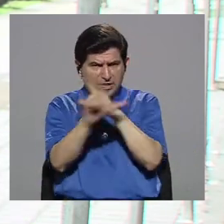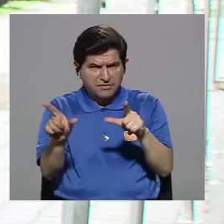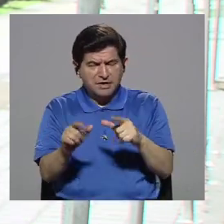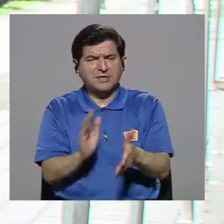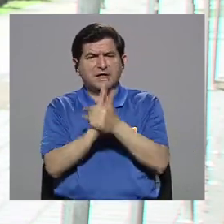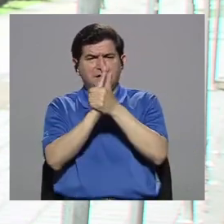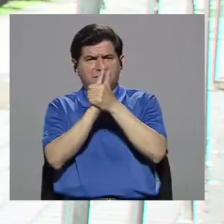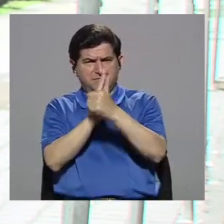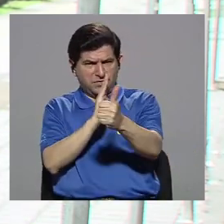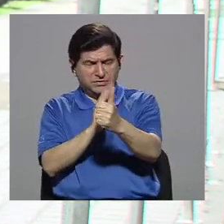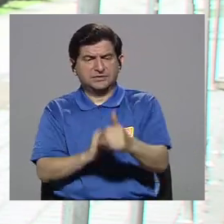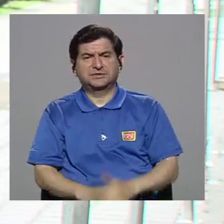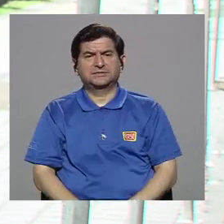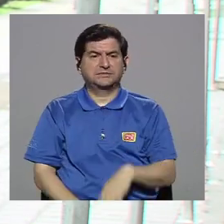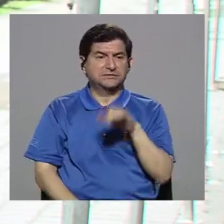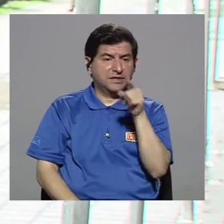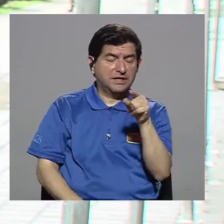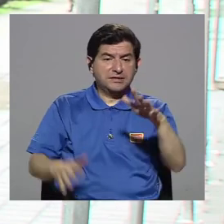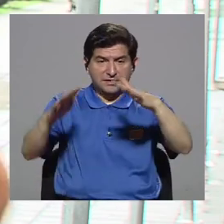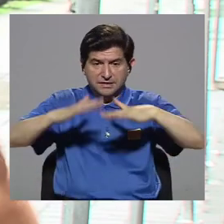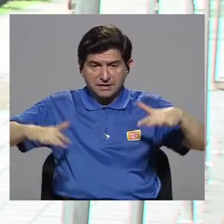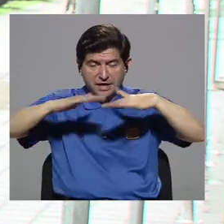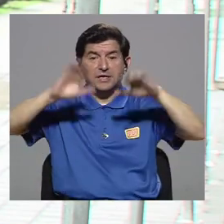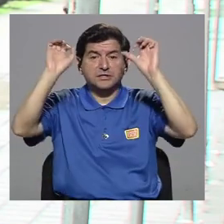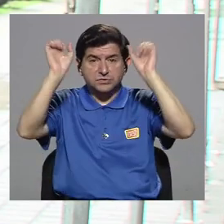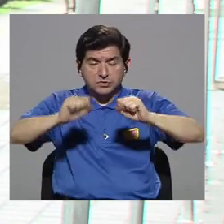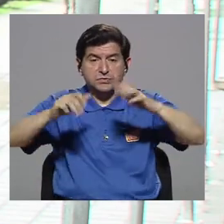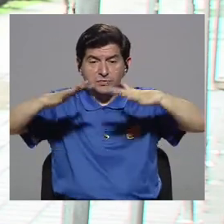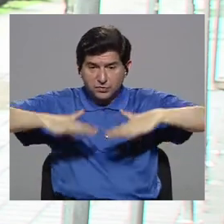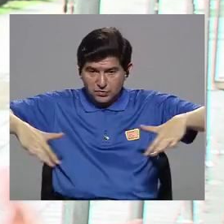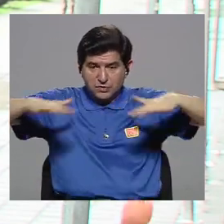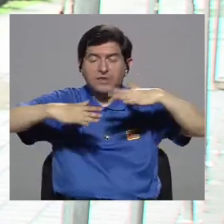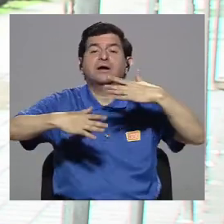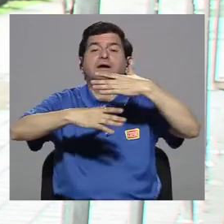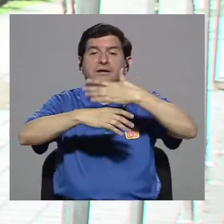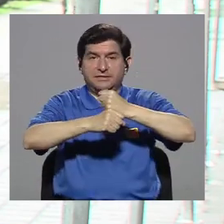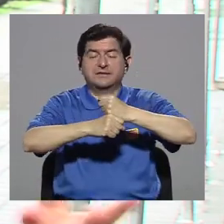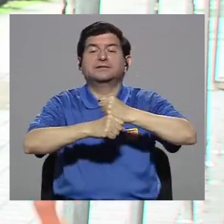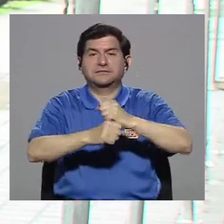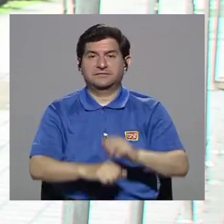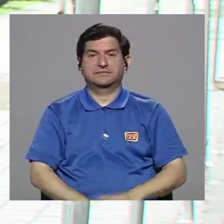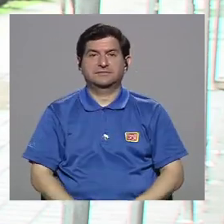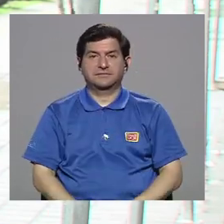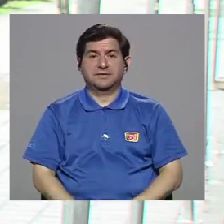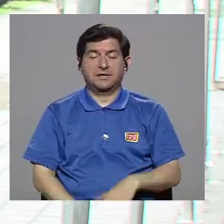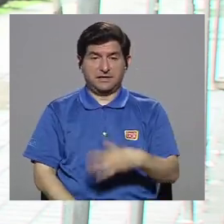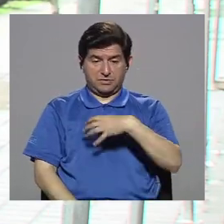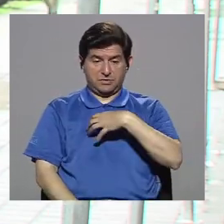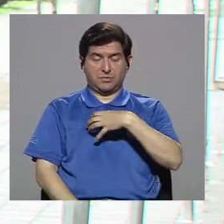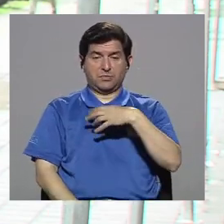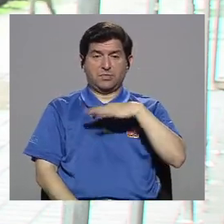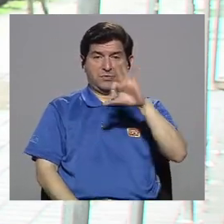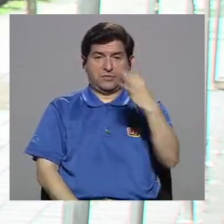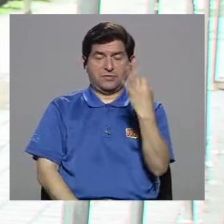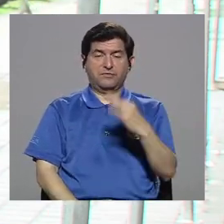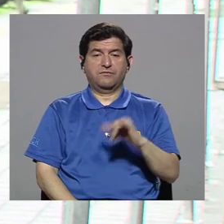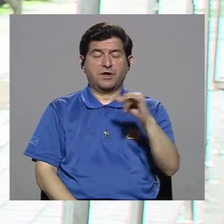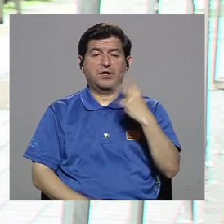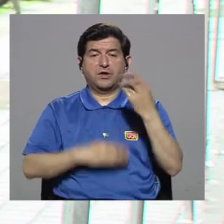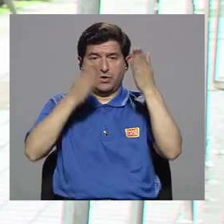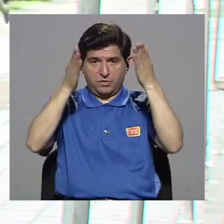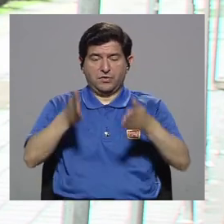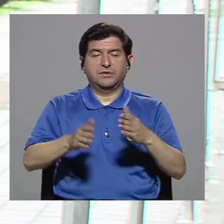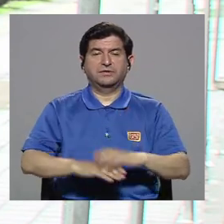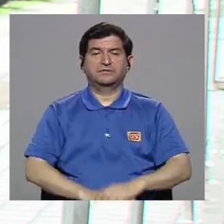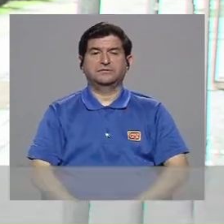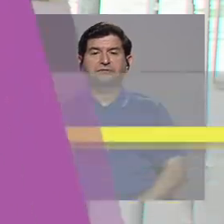expresión, la libertad y la potencialidad de esos espacios para generar un ambiente y hacer